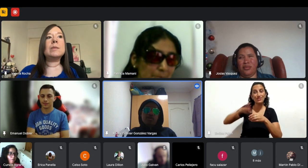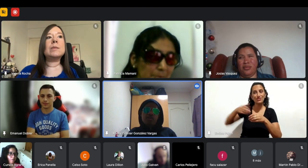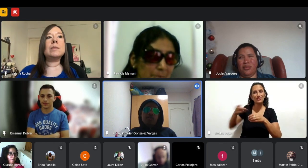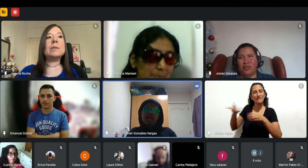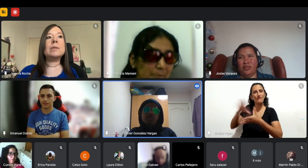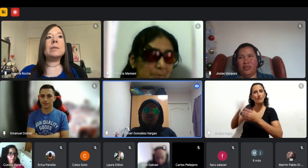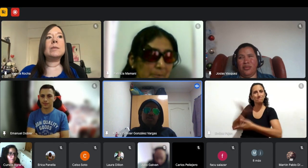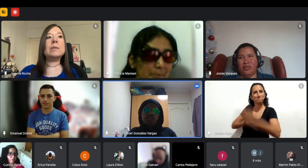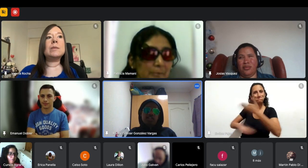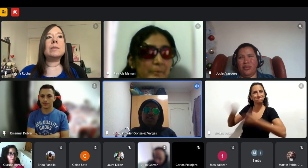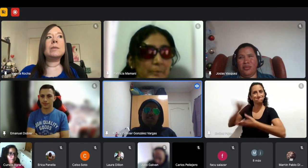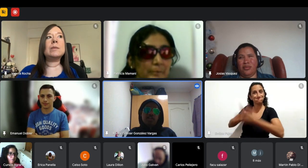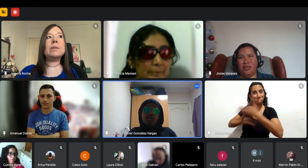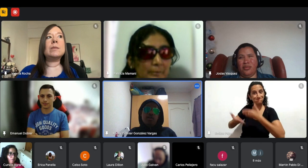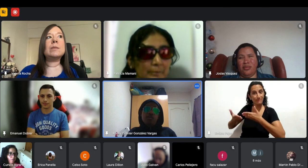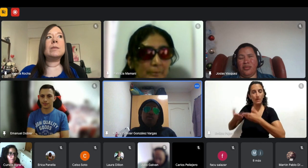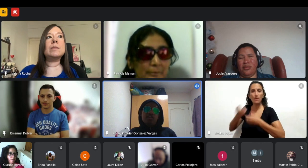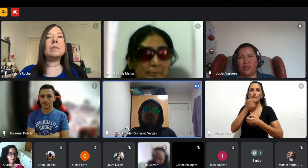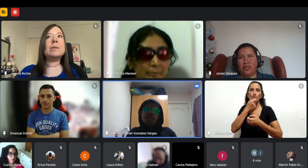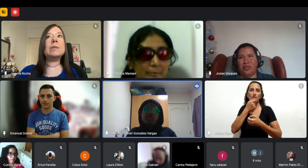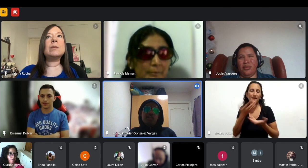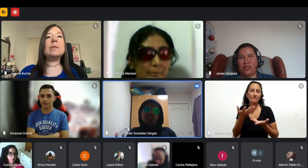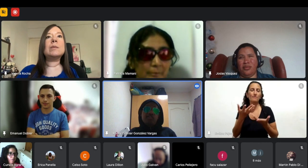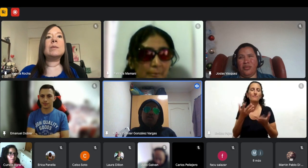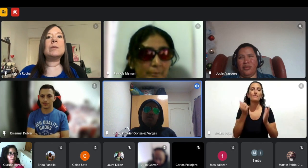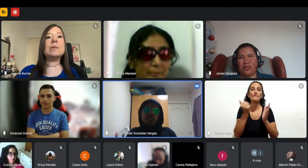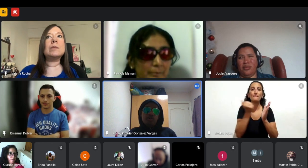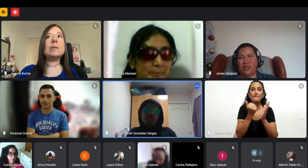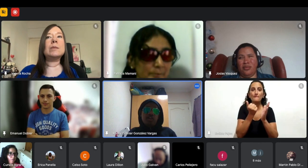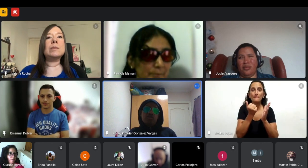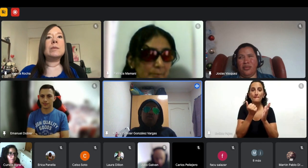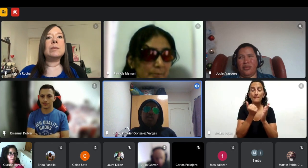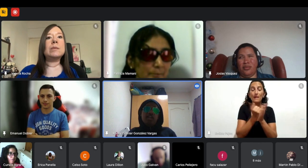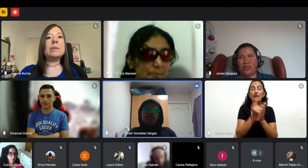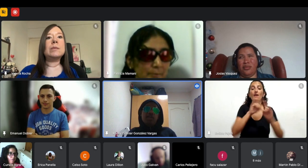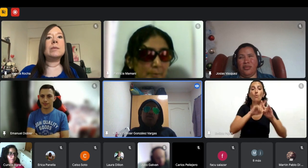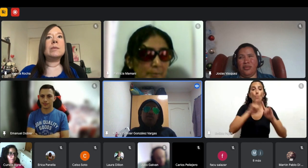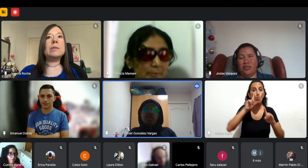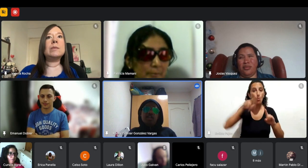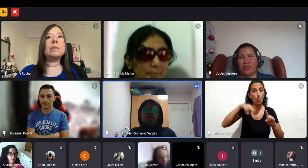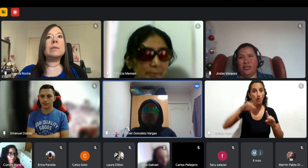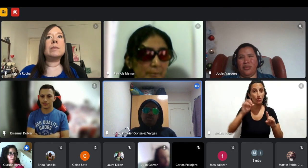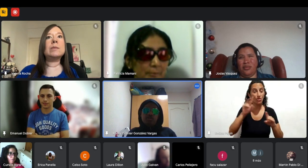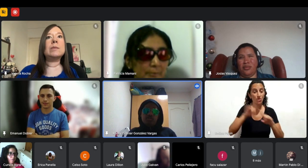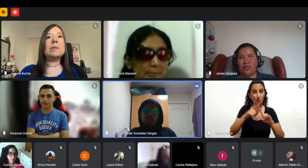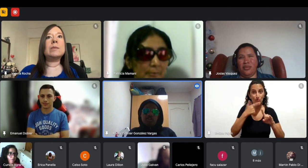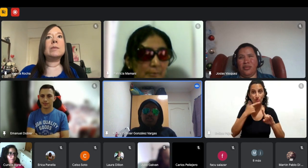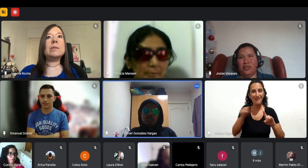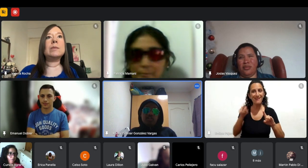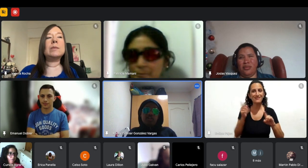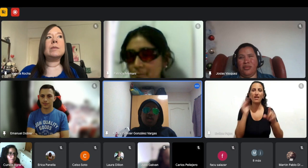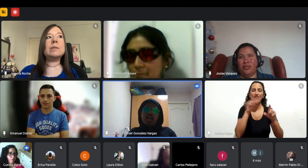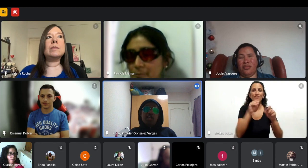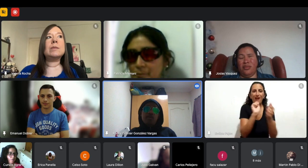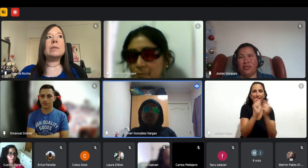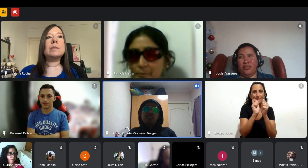empresas como microsoft que tiene igual las herramientas de desarrollo eso va a ir cambiando con el tiempo entonces